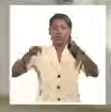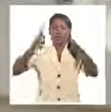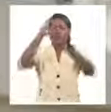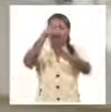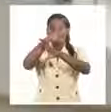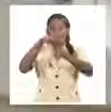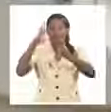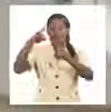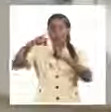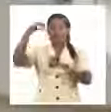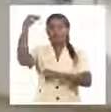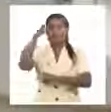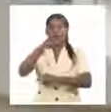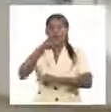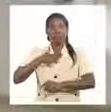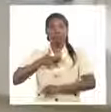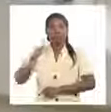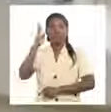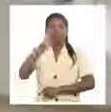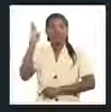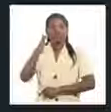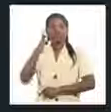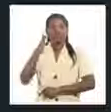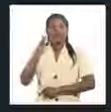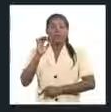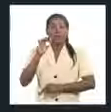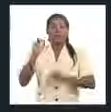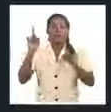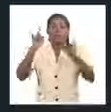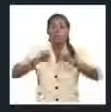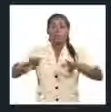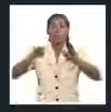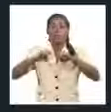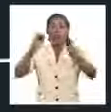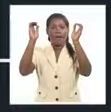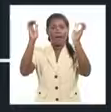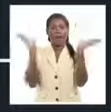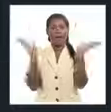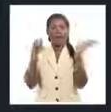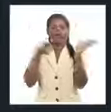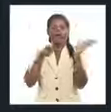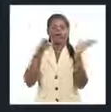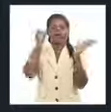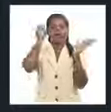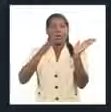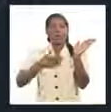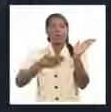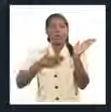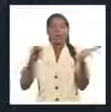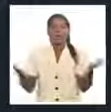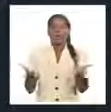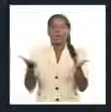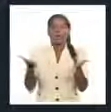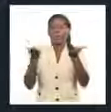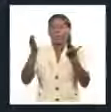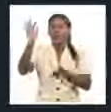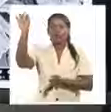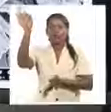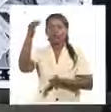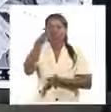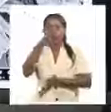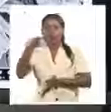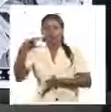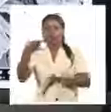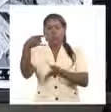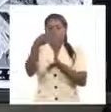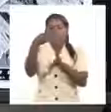y la Facultad de Física de la Universidad de La Habana apuesta por el uso de nanomateriales para el desarrollo de celdas solares. ¿Cuáles son